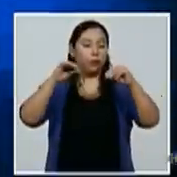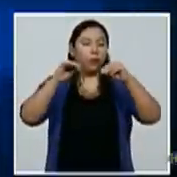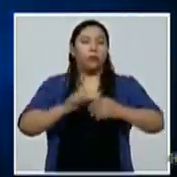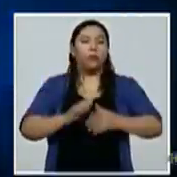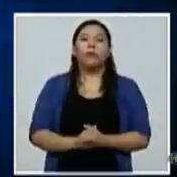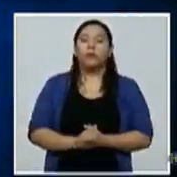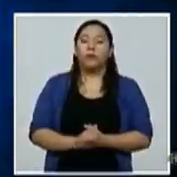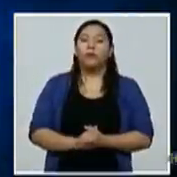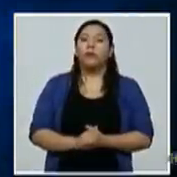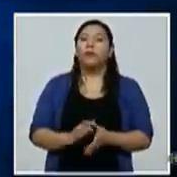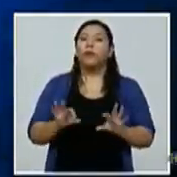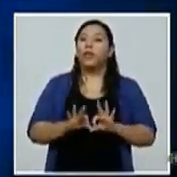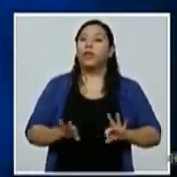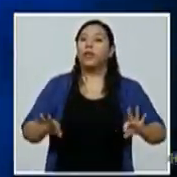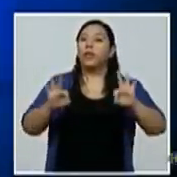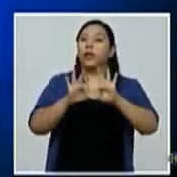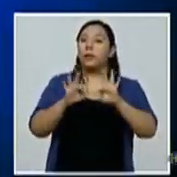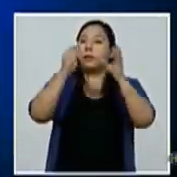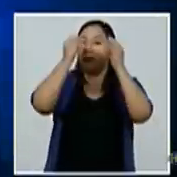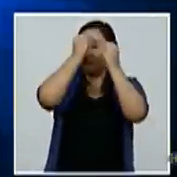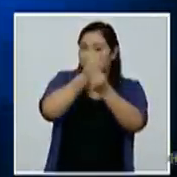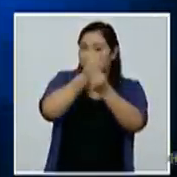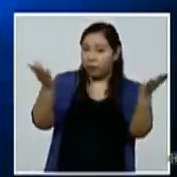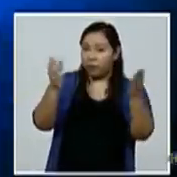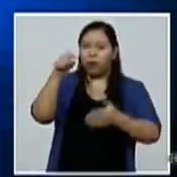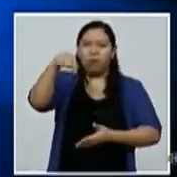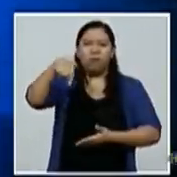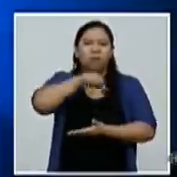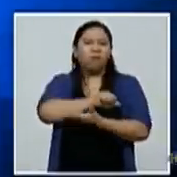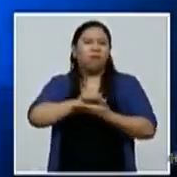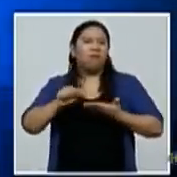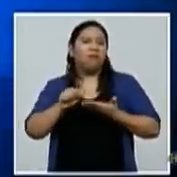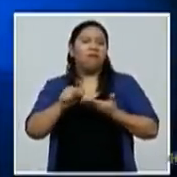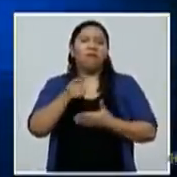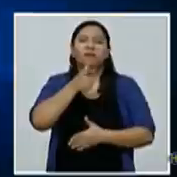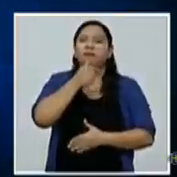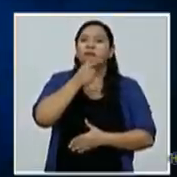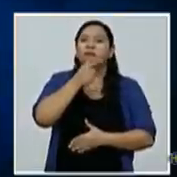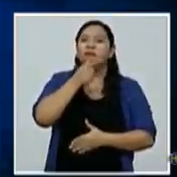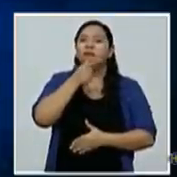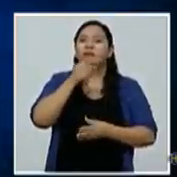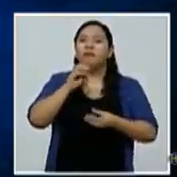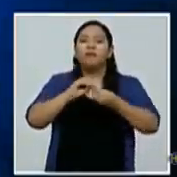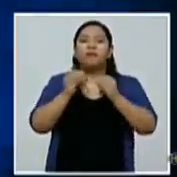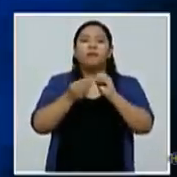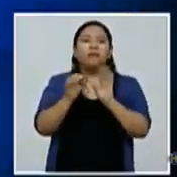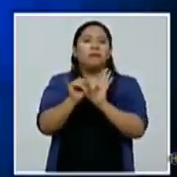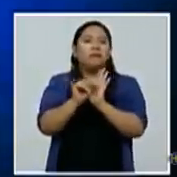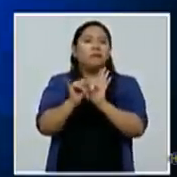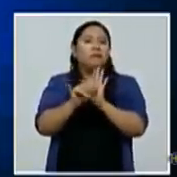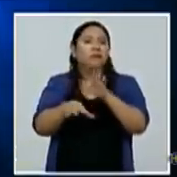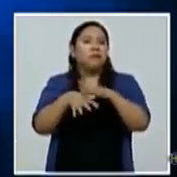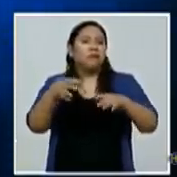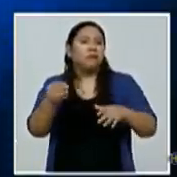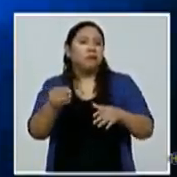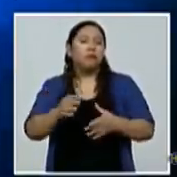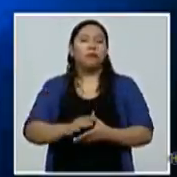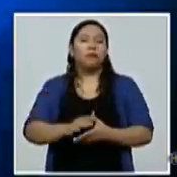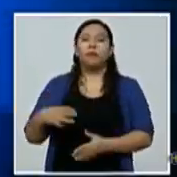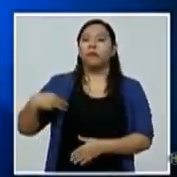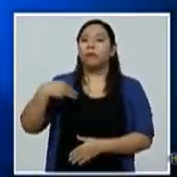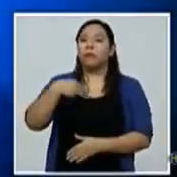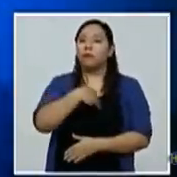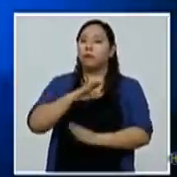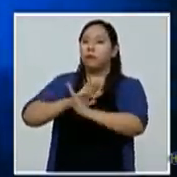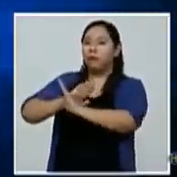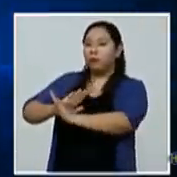Importantes las medidas de circulación para esta semana. Por ello, la Secretaría de Estado del Despacho de Seguridad, a través